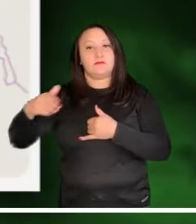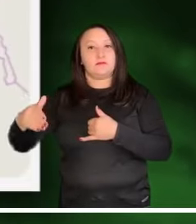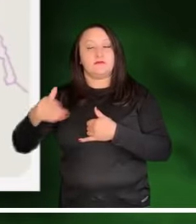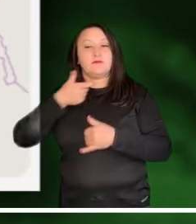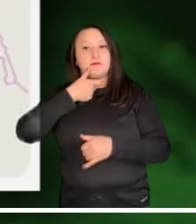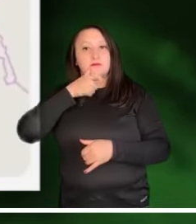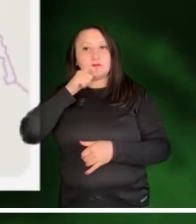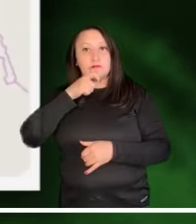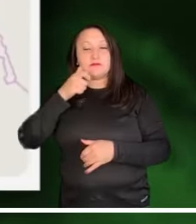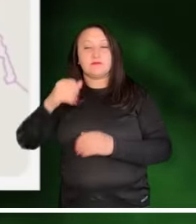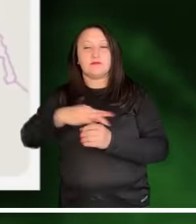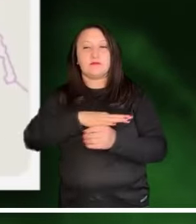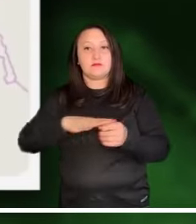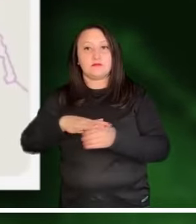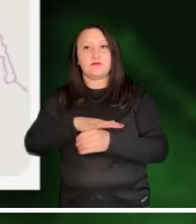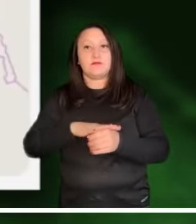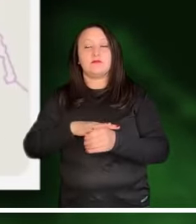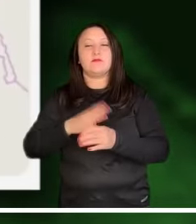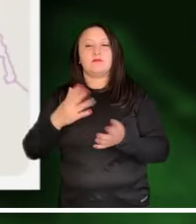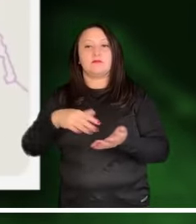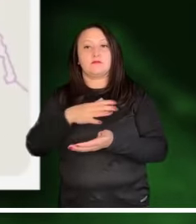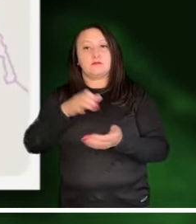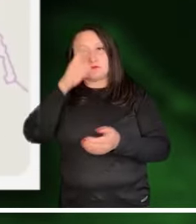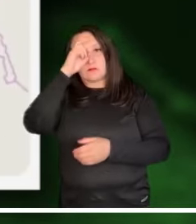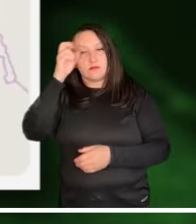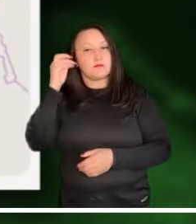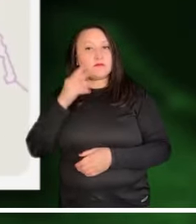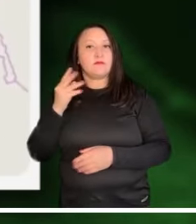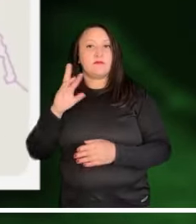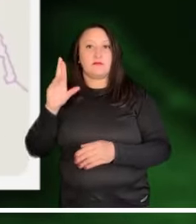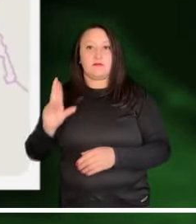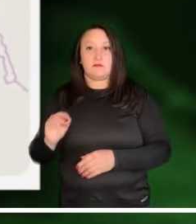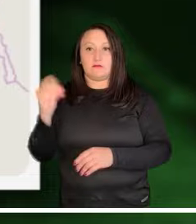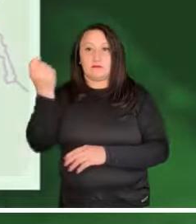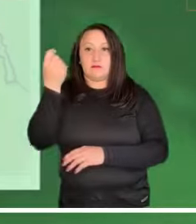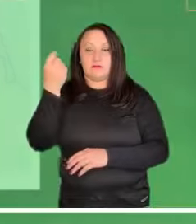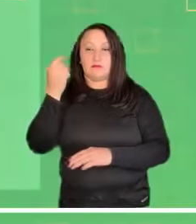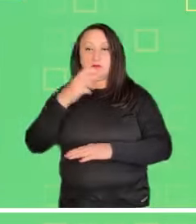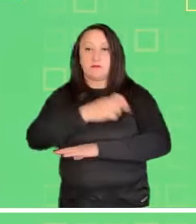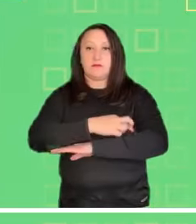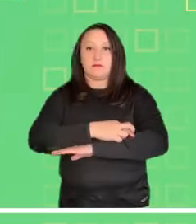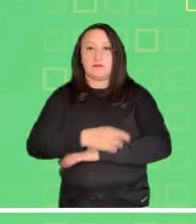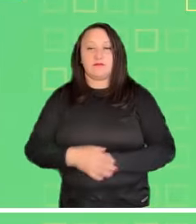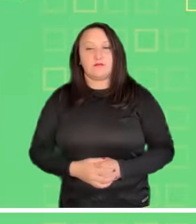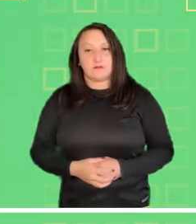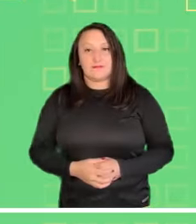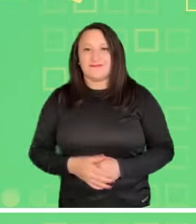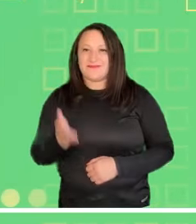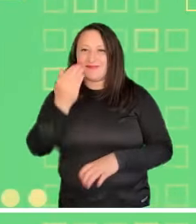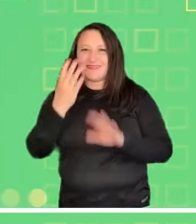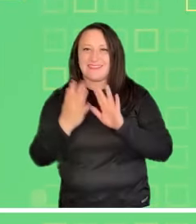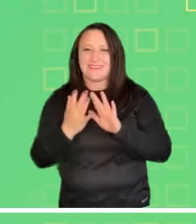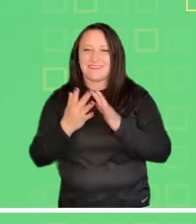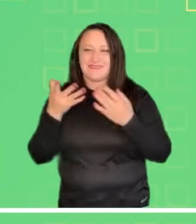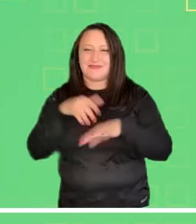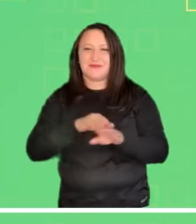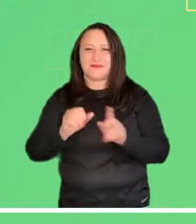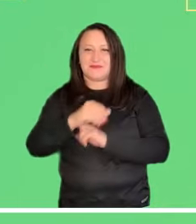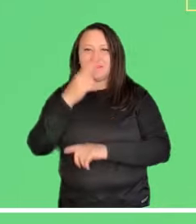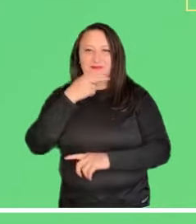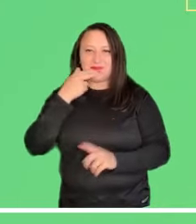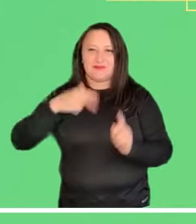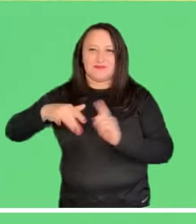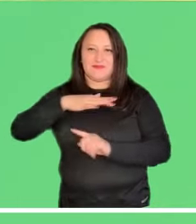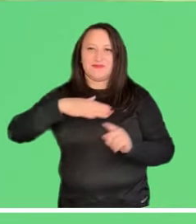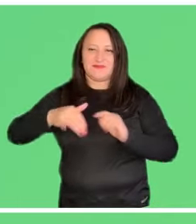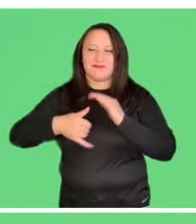Caldas, Cundinamarca, Los Santanderes, Rizaralda, Meta y Putumayo. Síguenos en nuestras redes sociales.